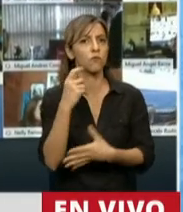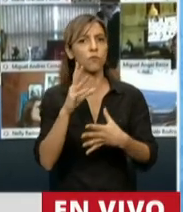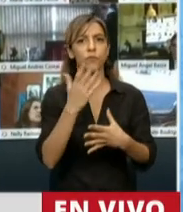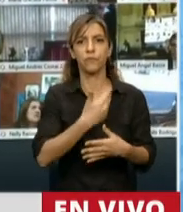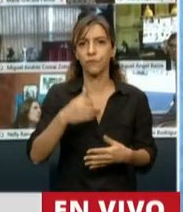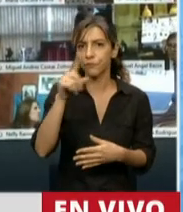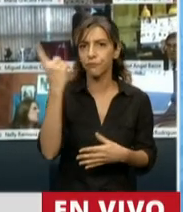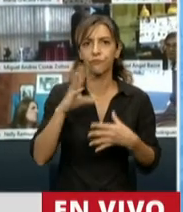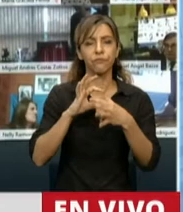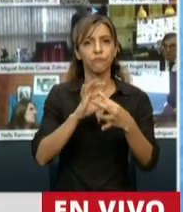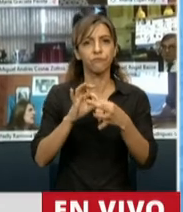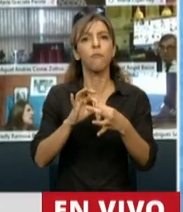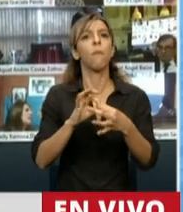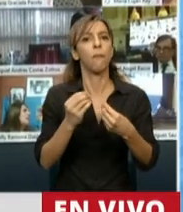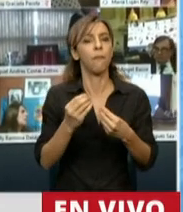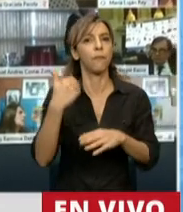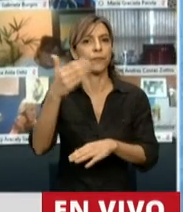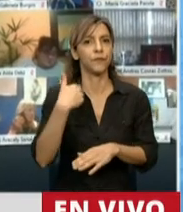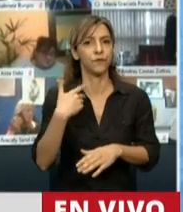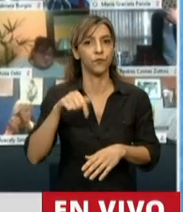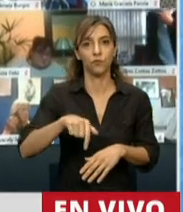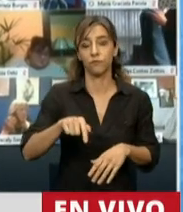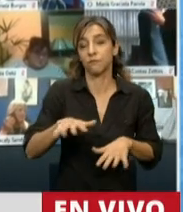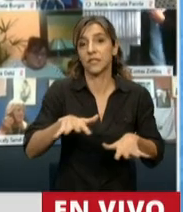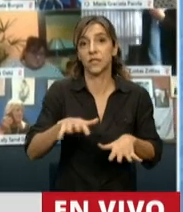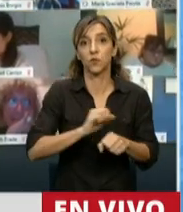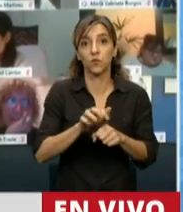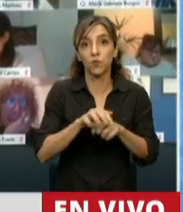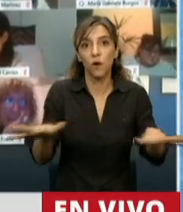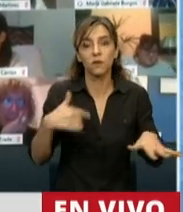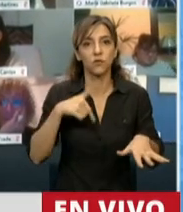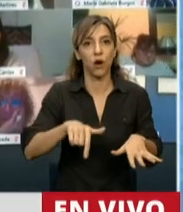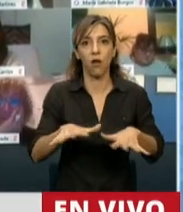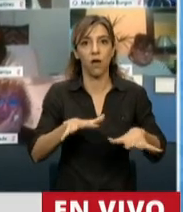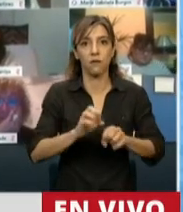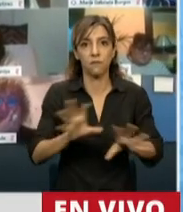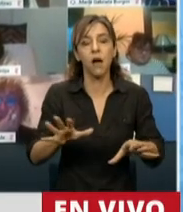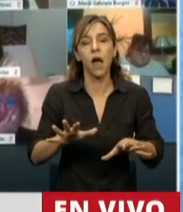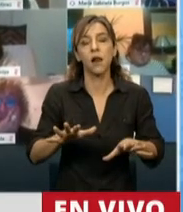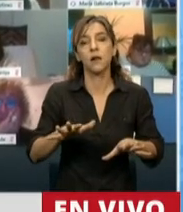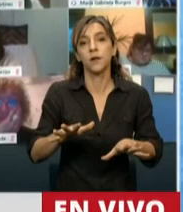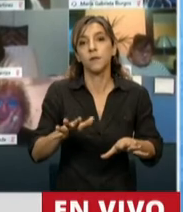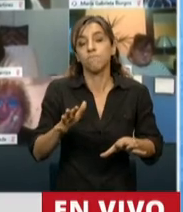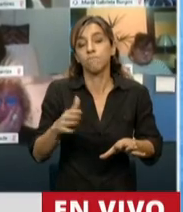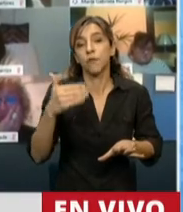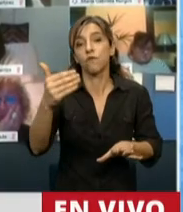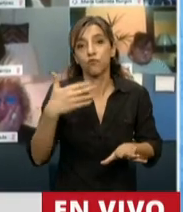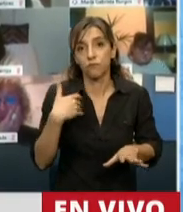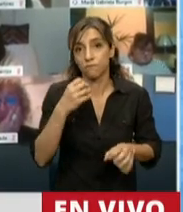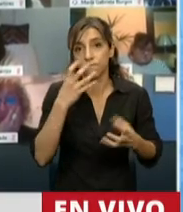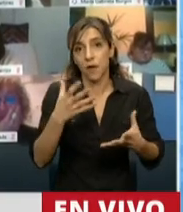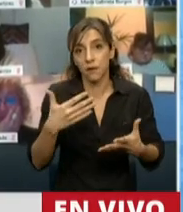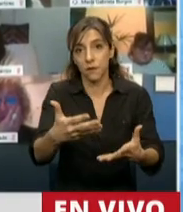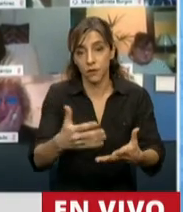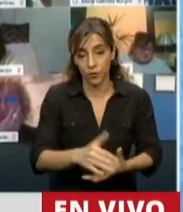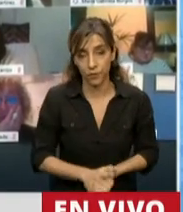pandemia que ha sumido a la Argentina en una crisis histórica. Pero